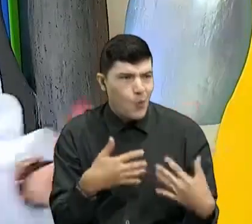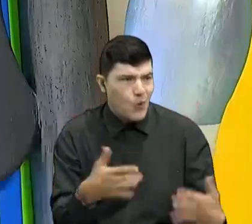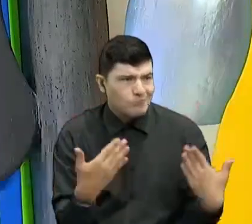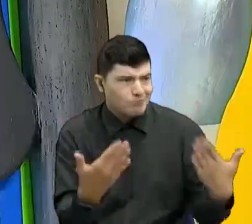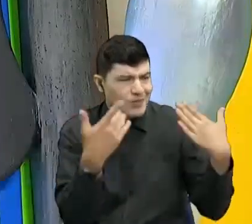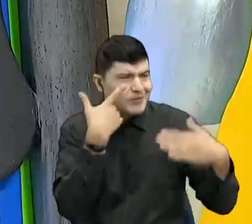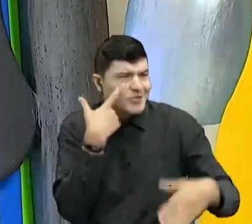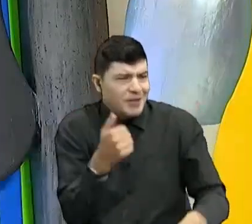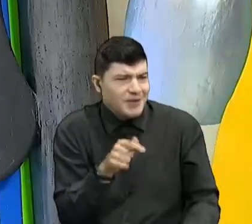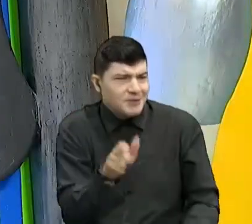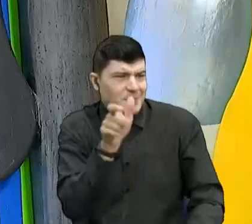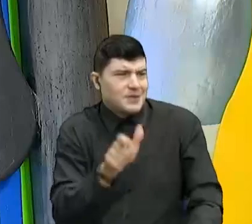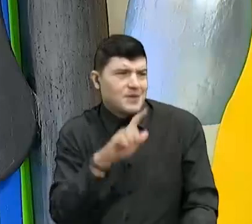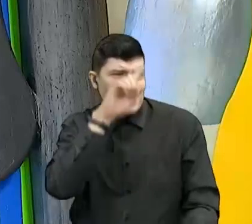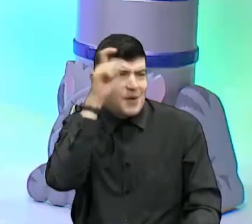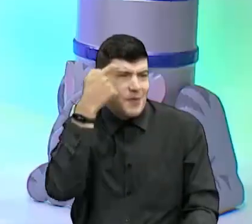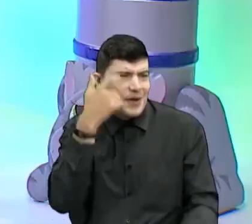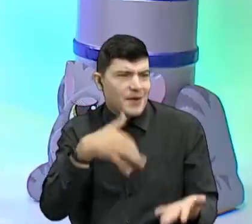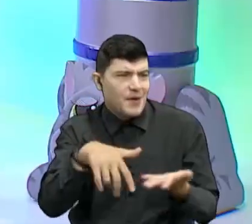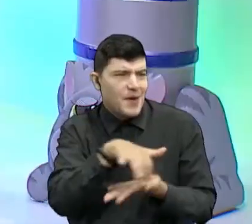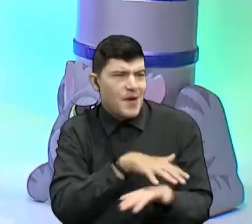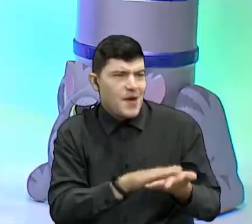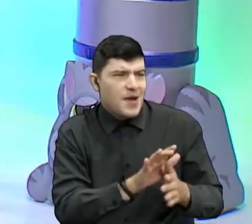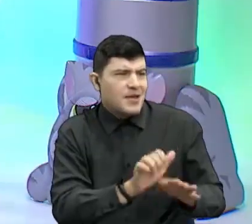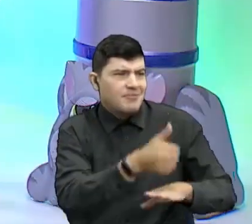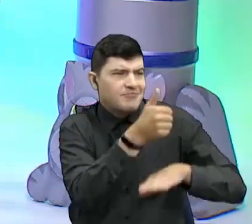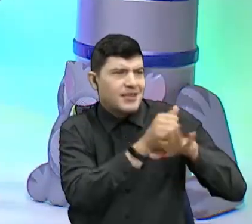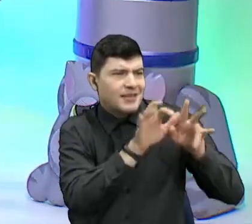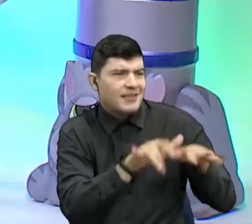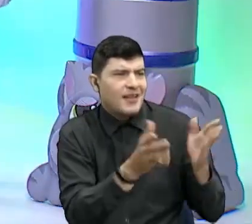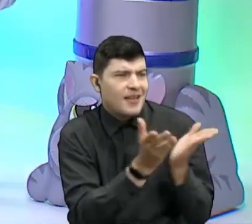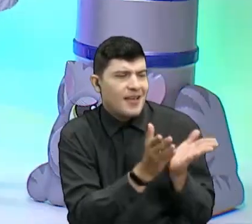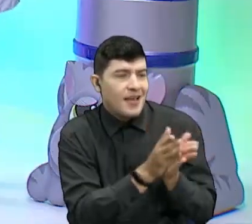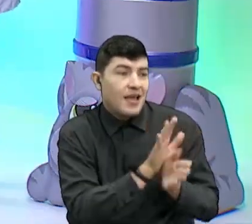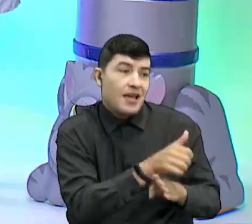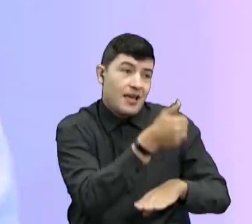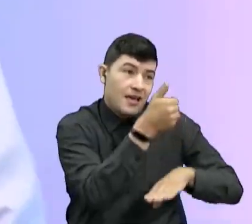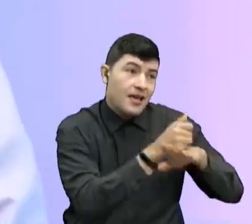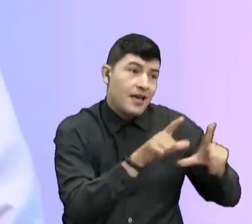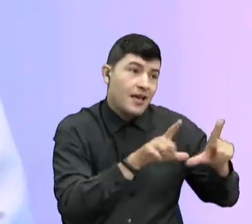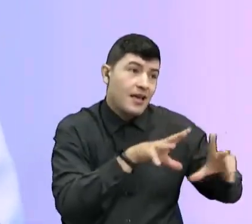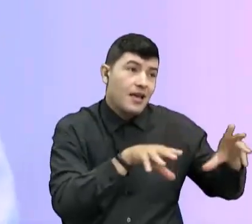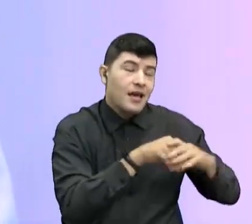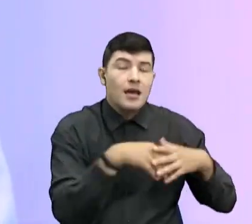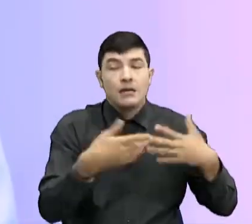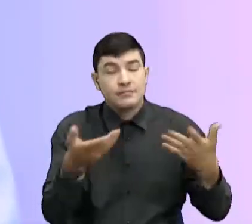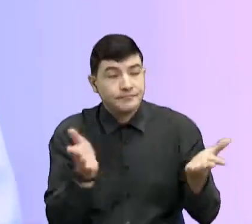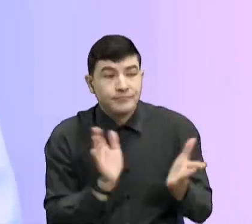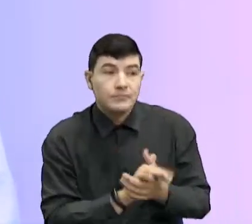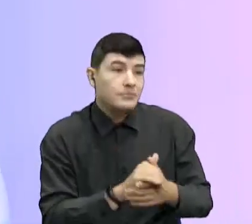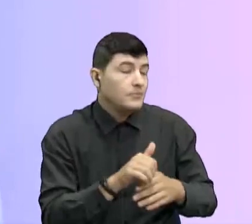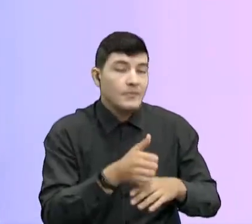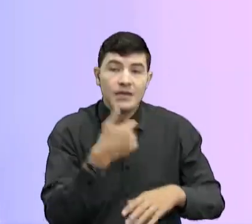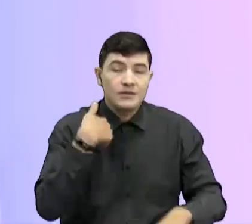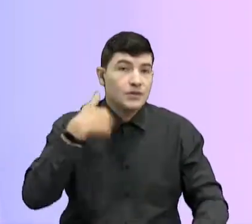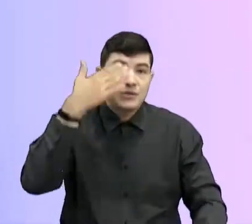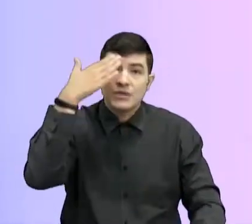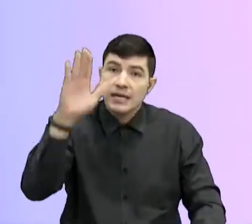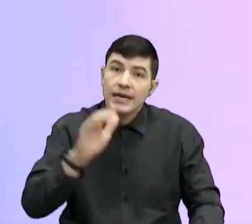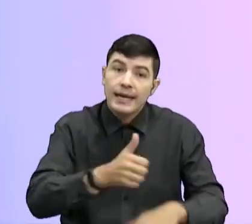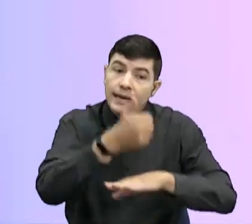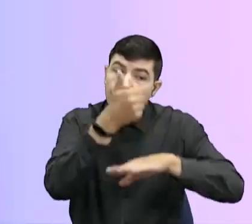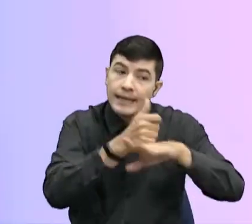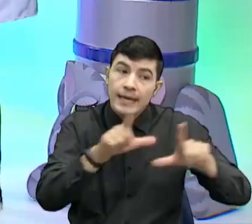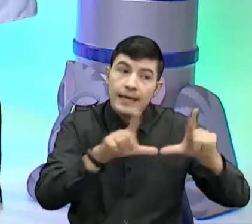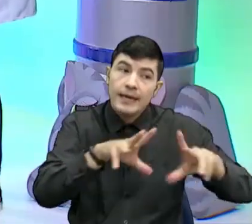Secretaría de Educación, la gerente del canal TRO. La gerente del canal, que pero, señora gerente, casi no me van a entrar, que yo no sé, yo estaba lista, yo estaba